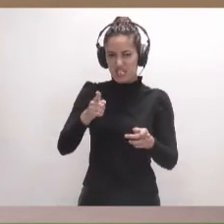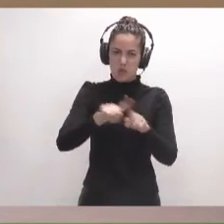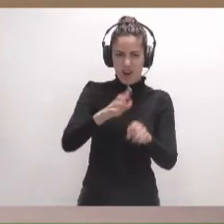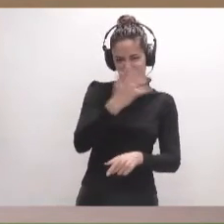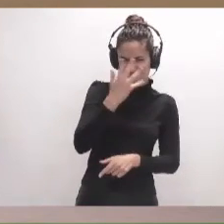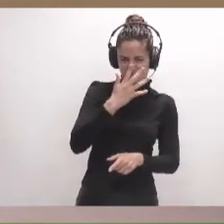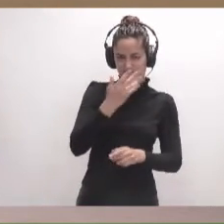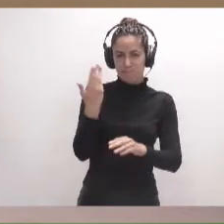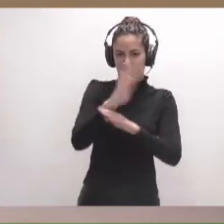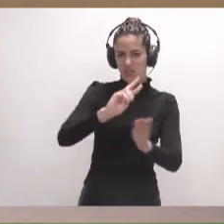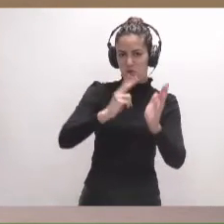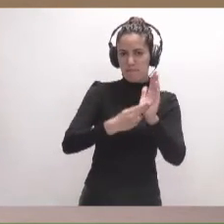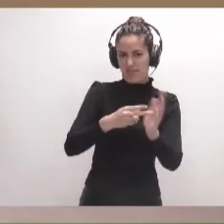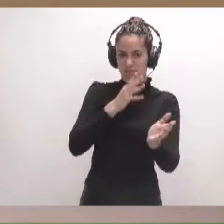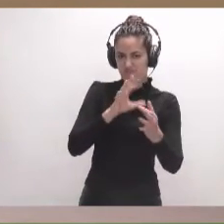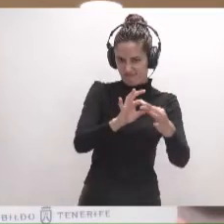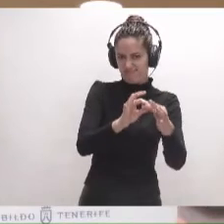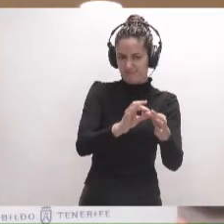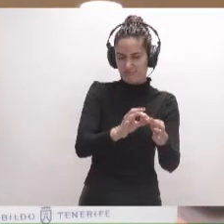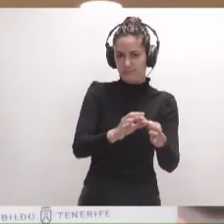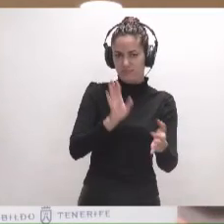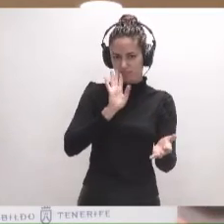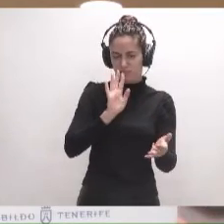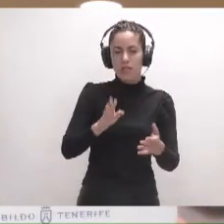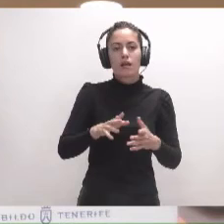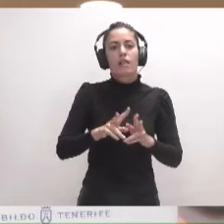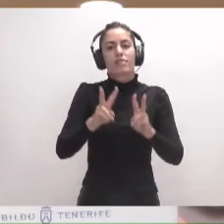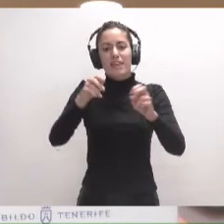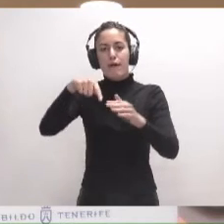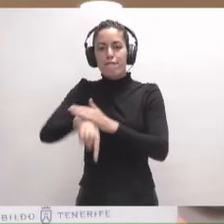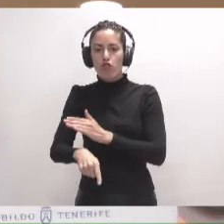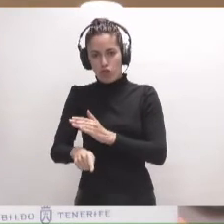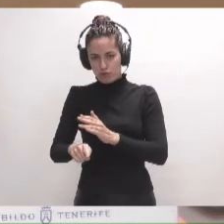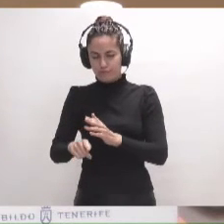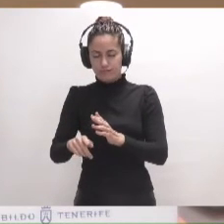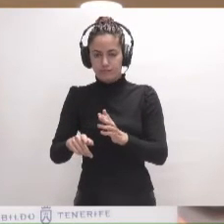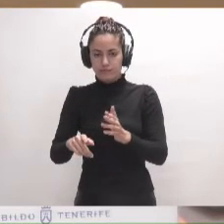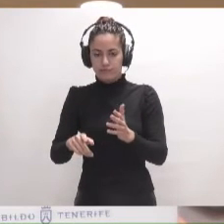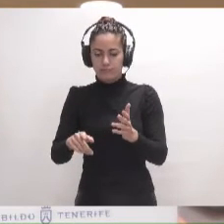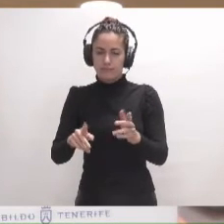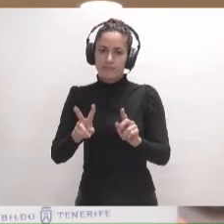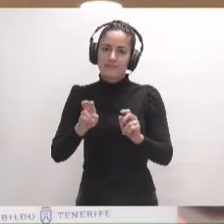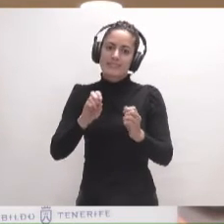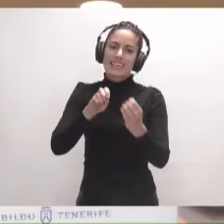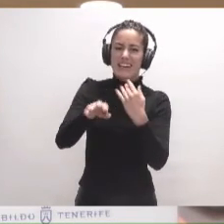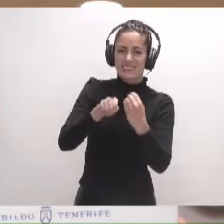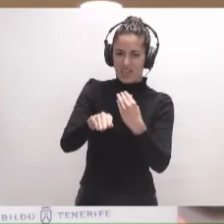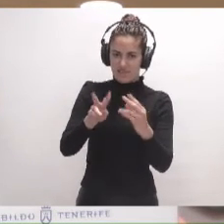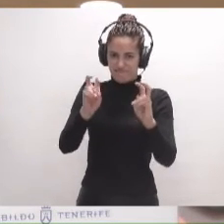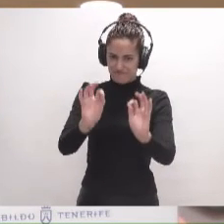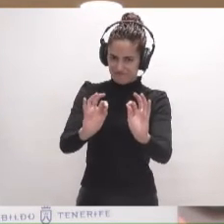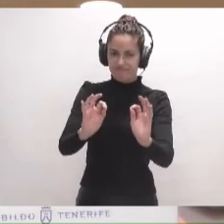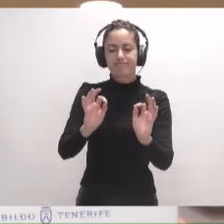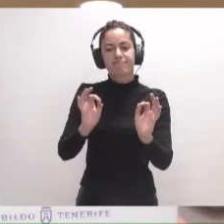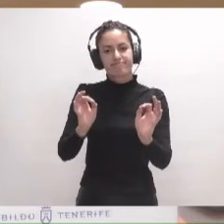presentando una enmienda al respecto. Respecto al fondo, el tema de la carretera, evidentemente,